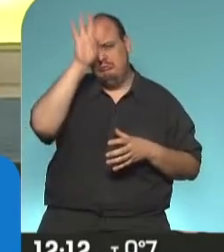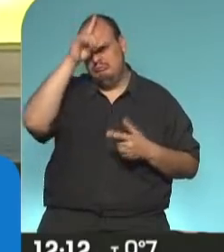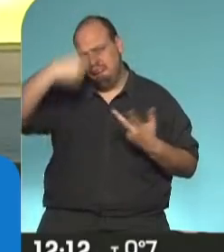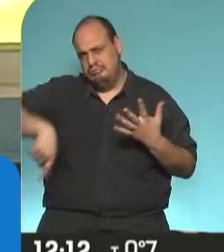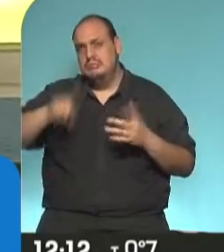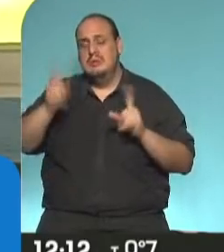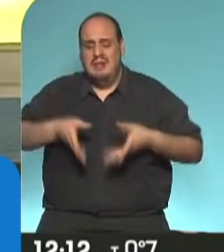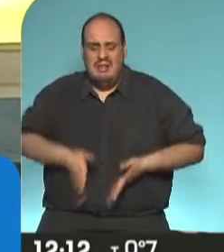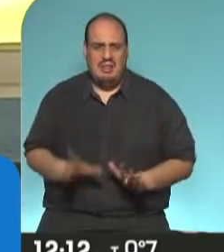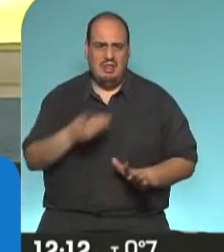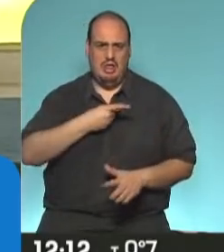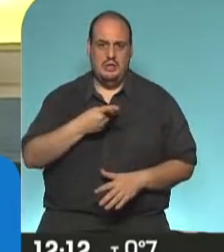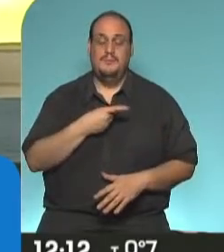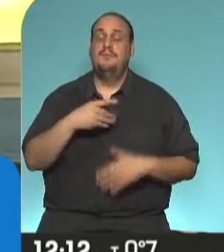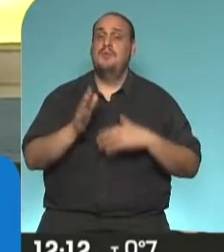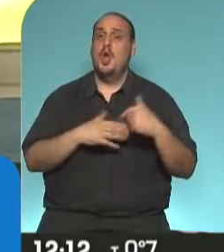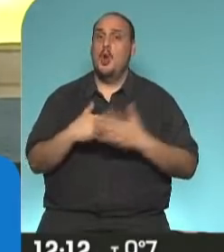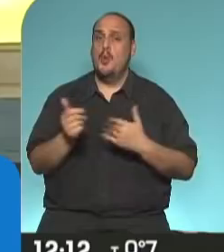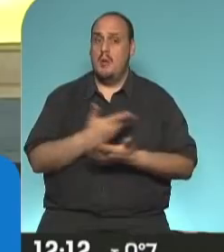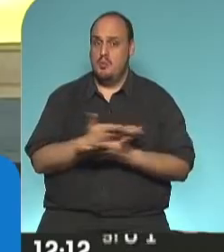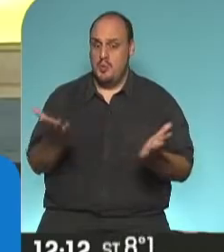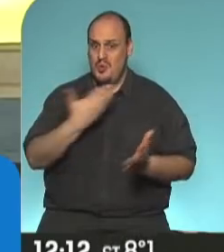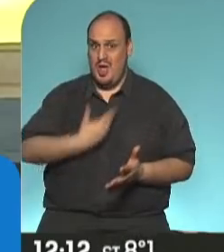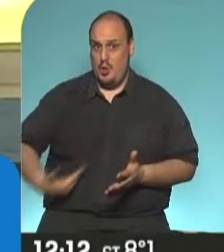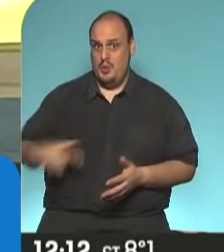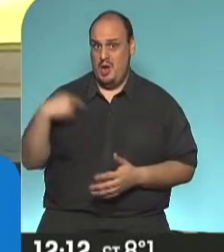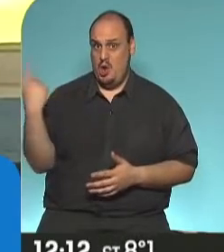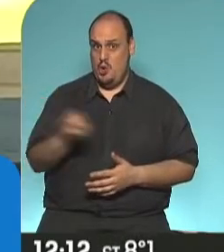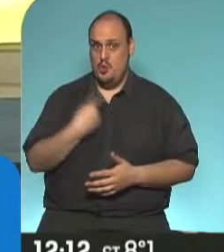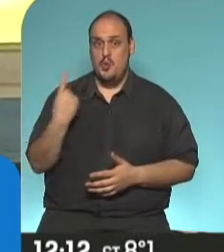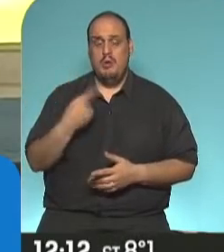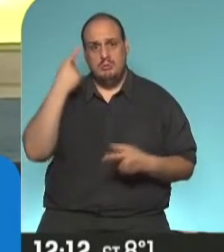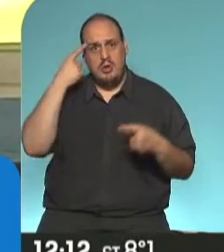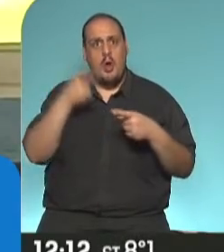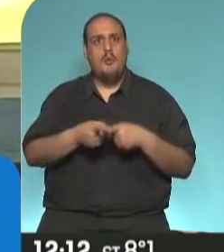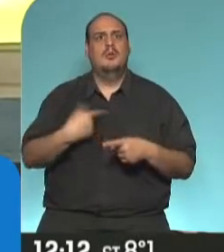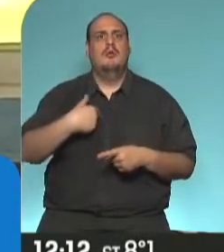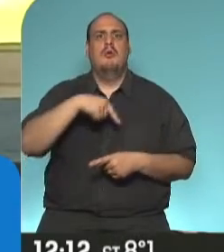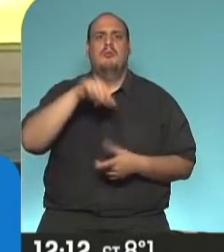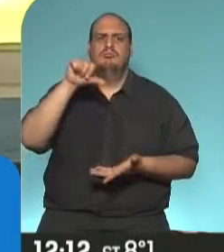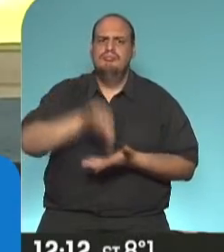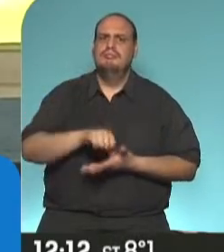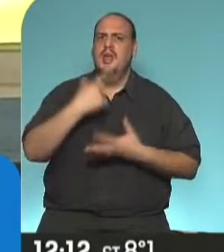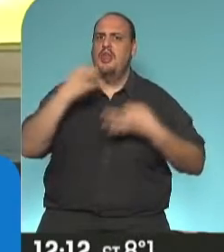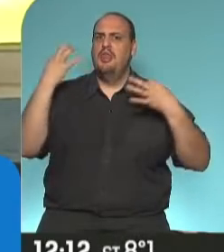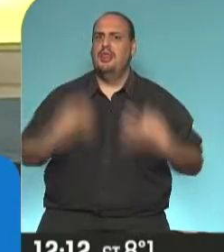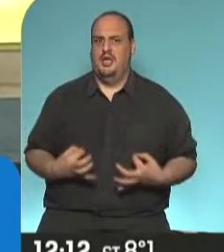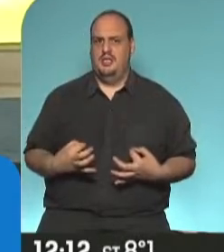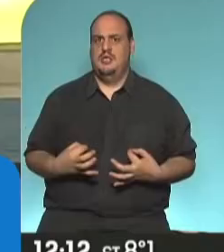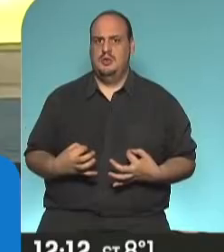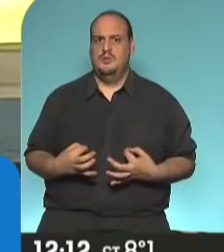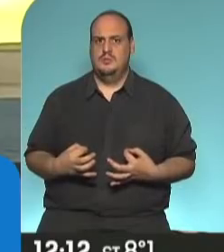Las obras públicas en nuestro gobierno buscan construir un país digno, un